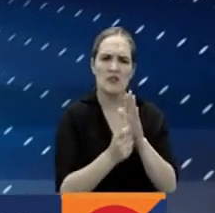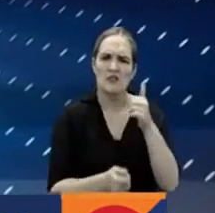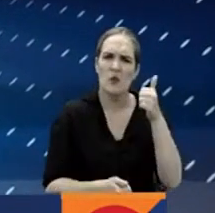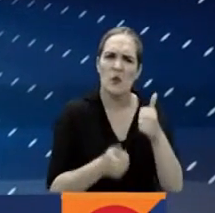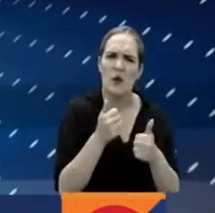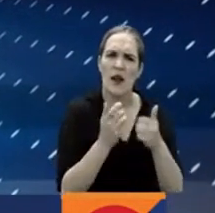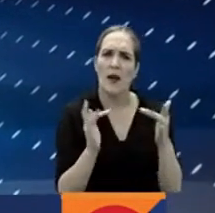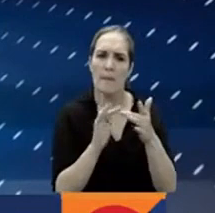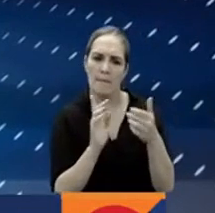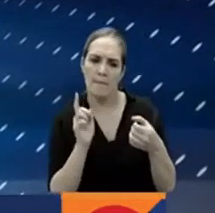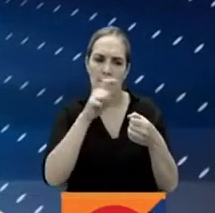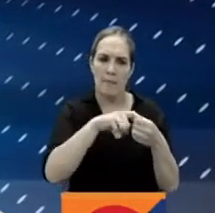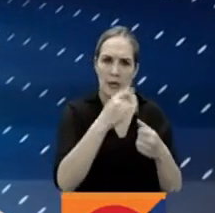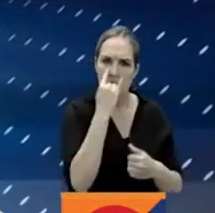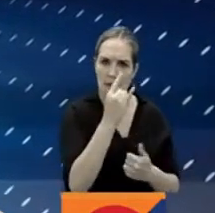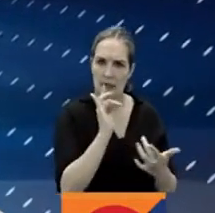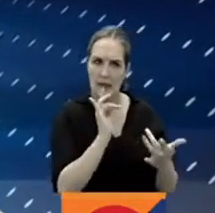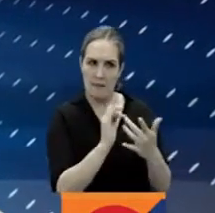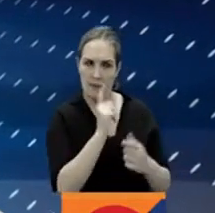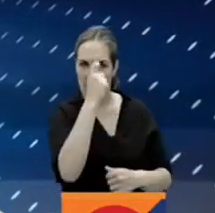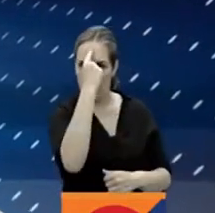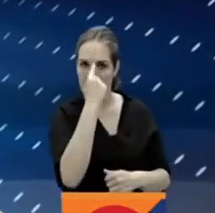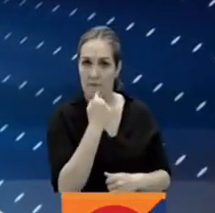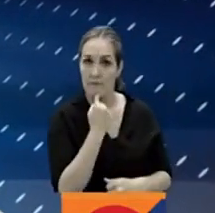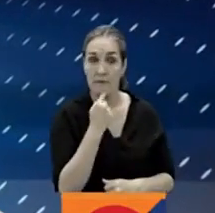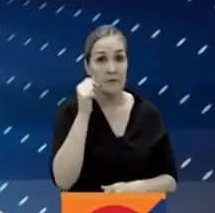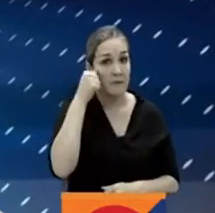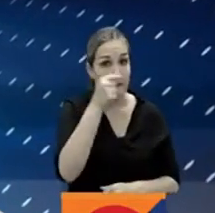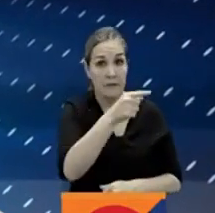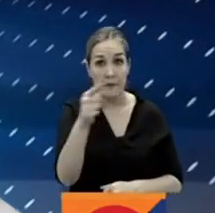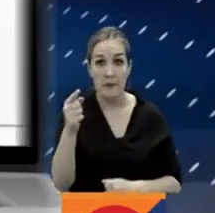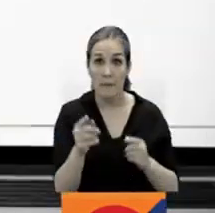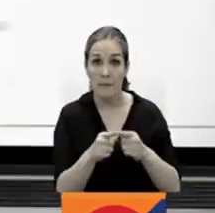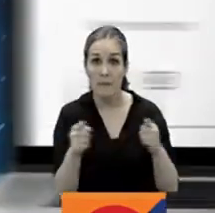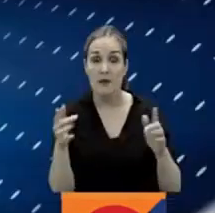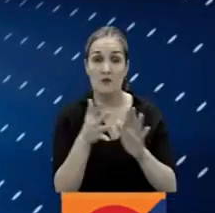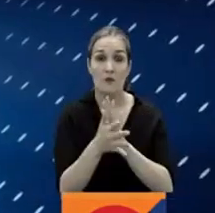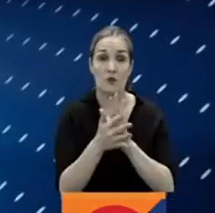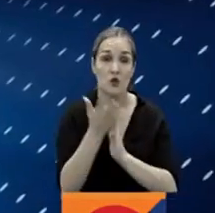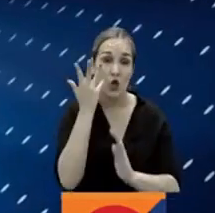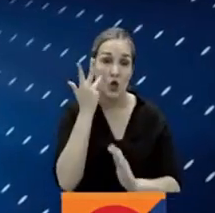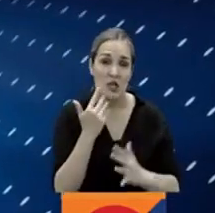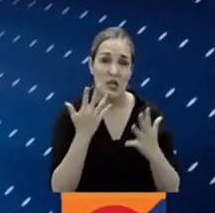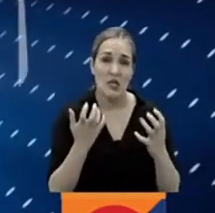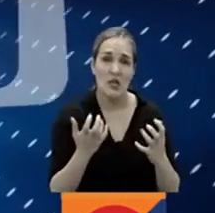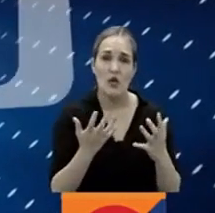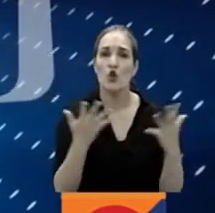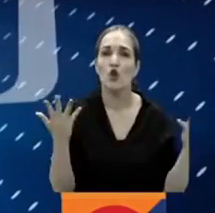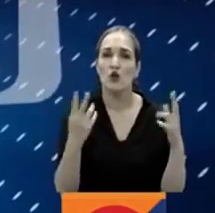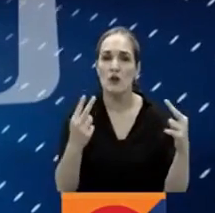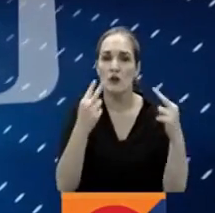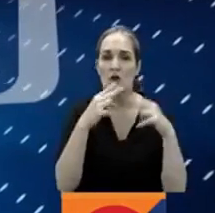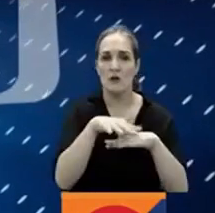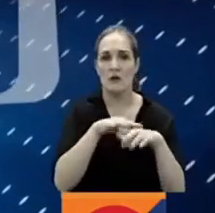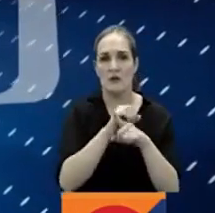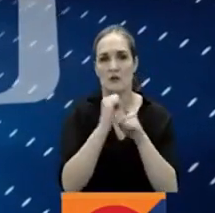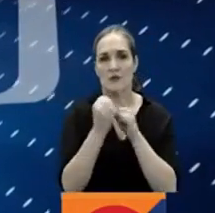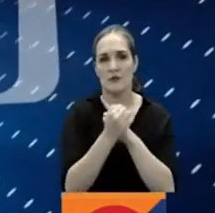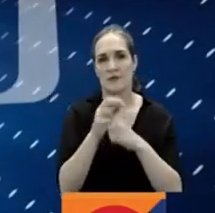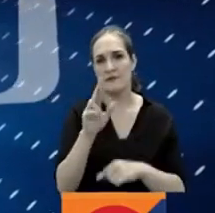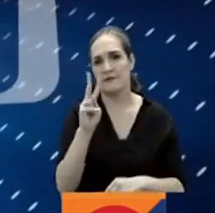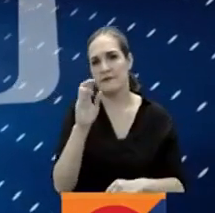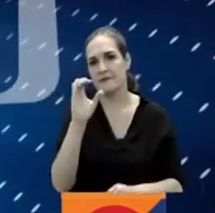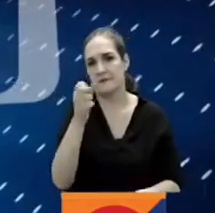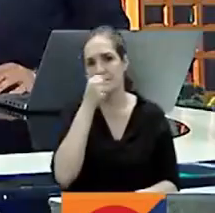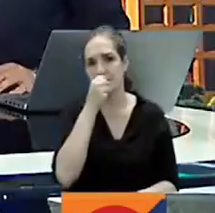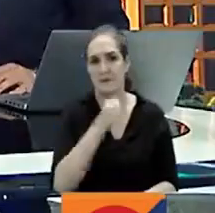aplicar al cargo de su interés y muy importante recuerden que si quieren seguir informados 24 7 nos encuentran en todas nuestras redes sociales como RTBC